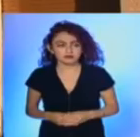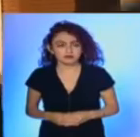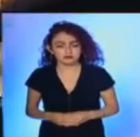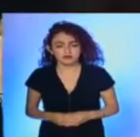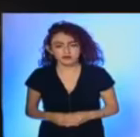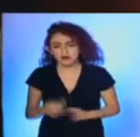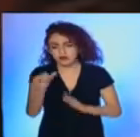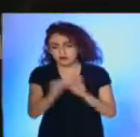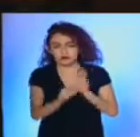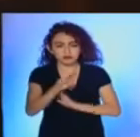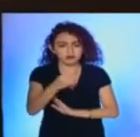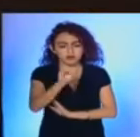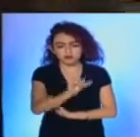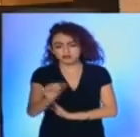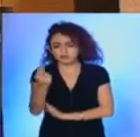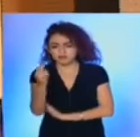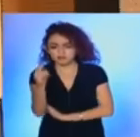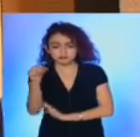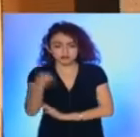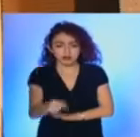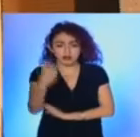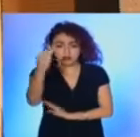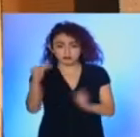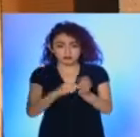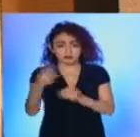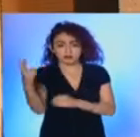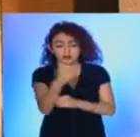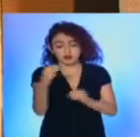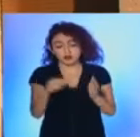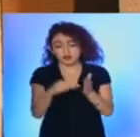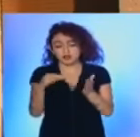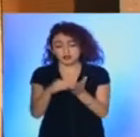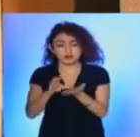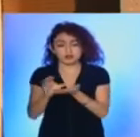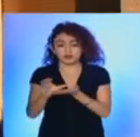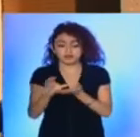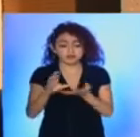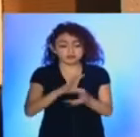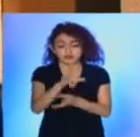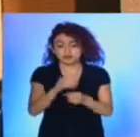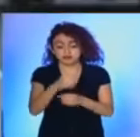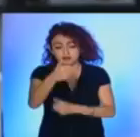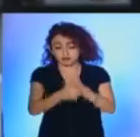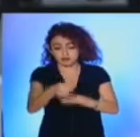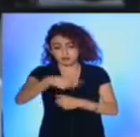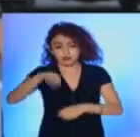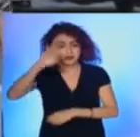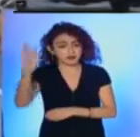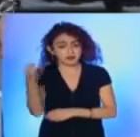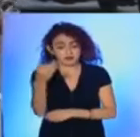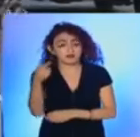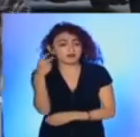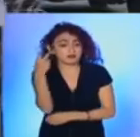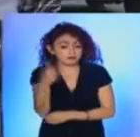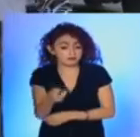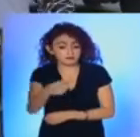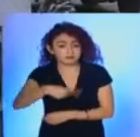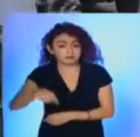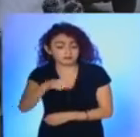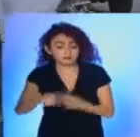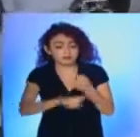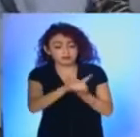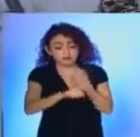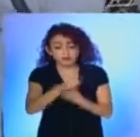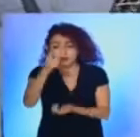Entre los meses de mayo y noviembre, unos 3 mil 200 millones de pesos en recursos participables de la federación y con ello se